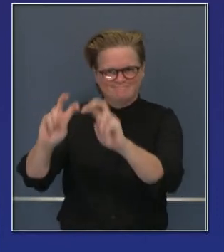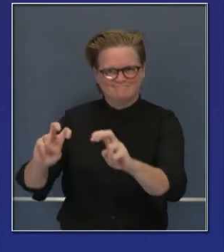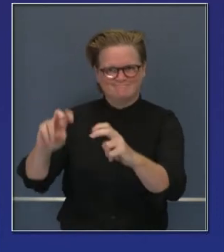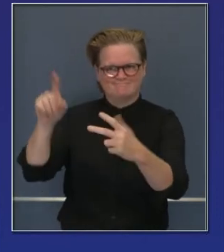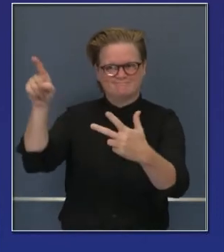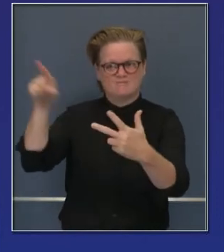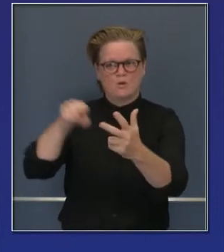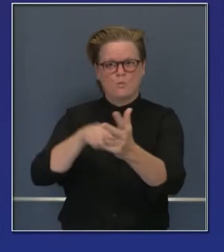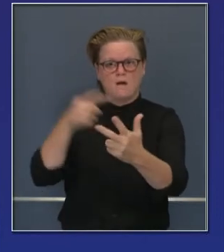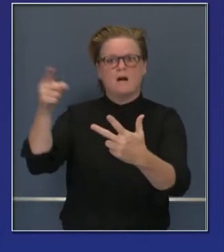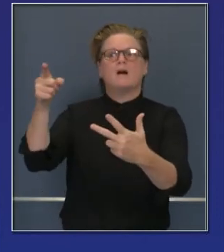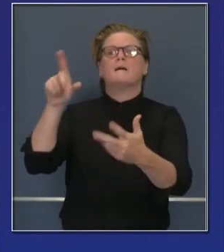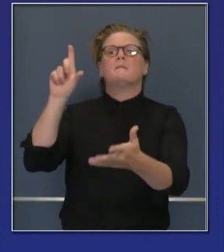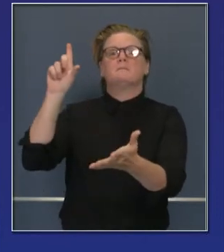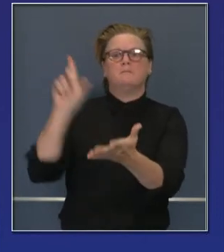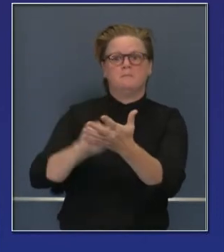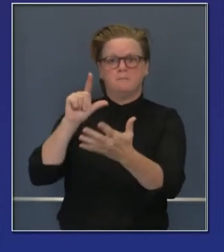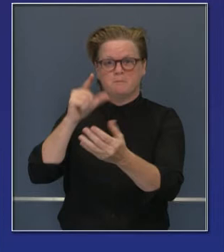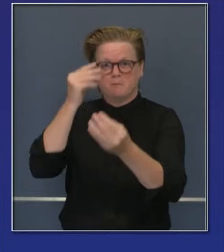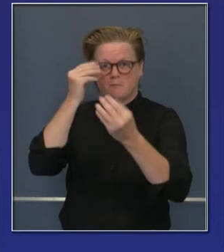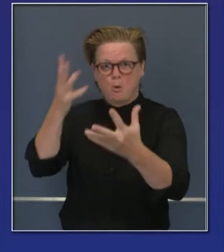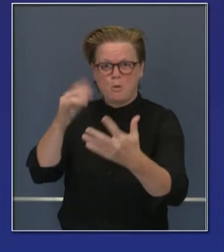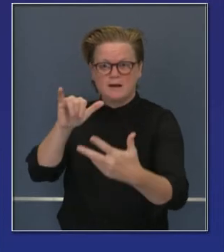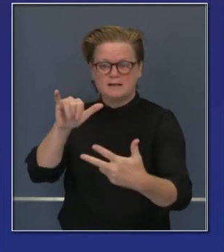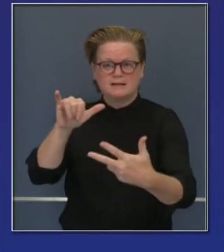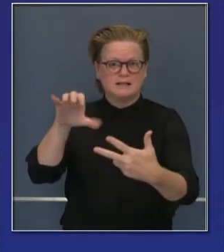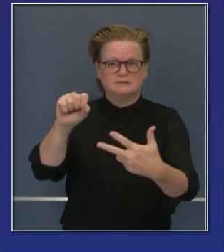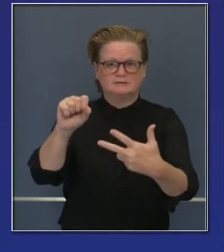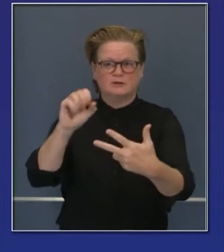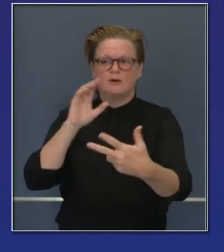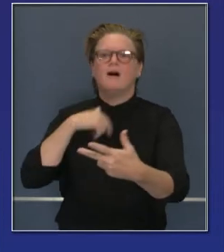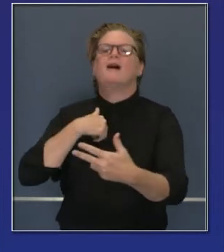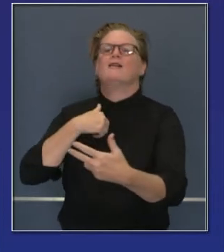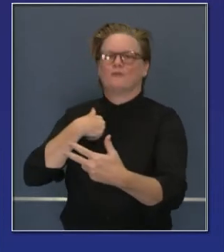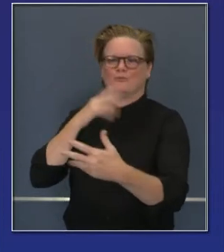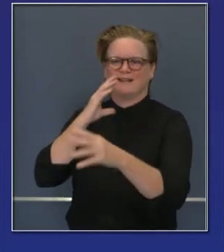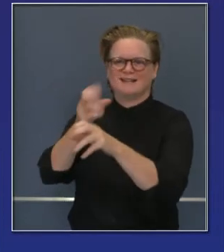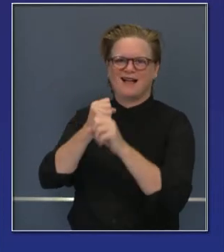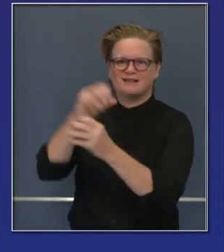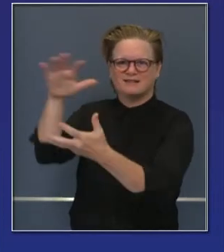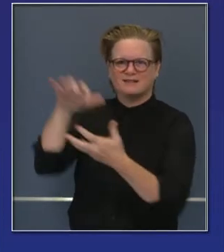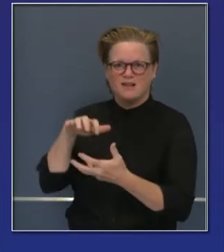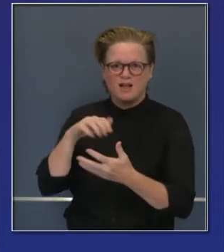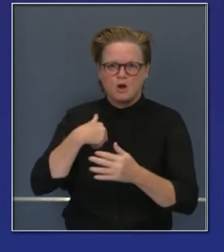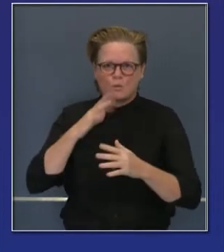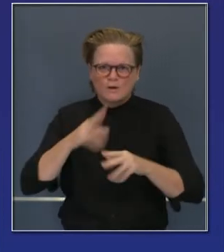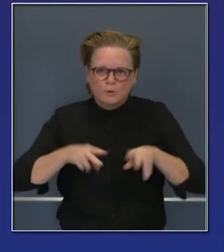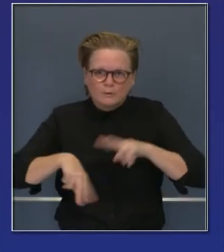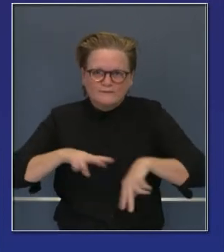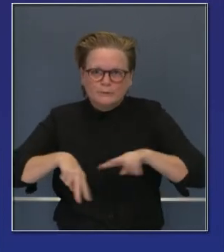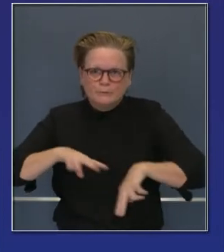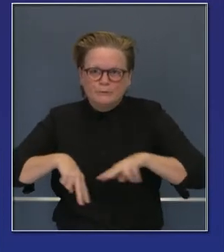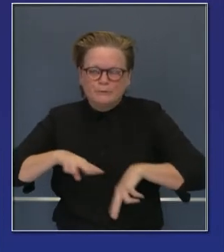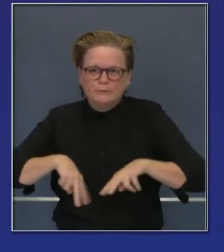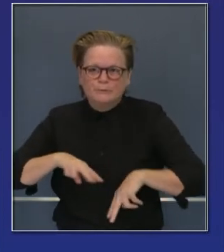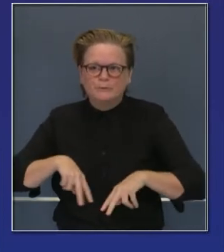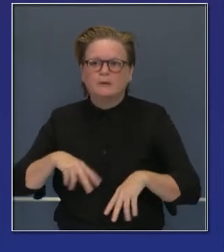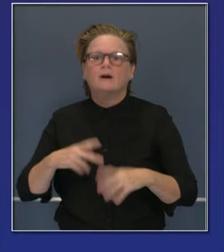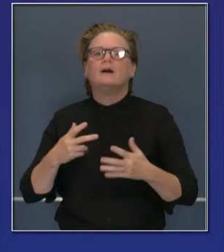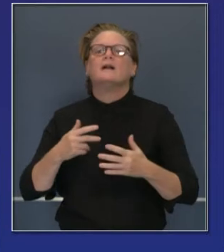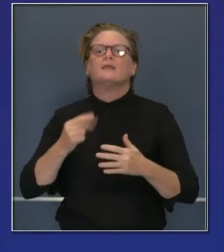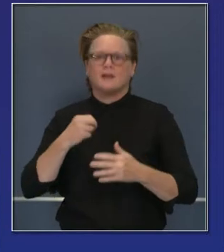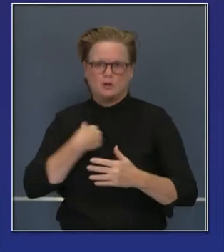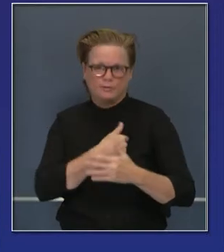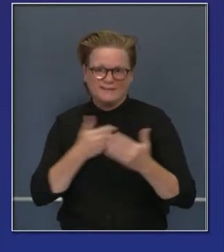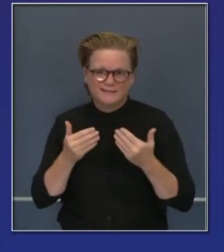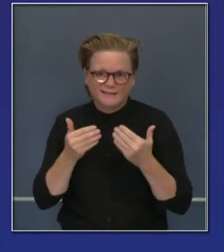revisión dentro de las primeras 24 horas para evitar retrasos. Quiero mitigar cualquier preocupación de que la creación de